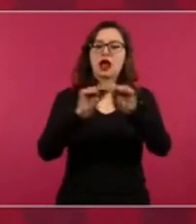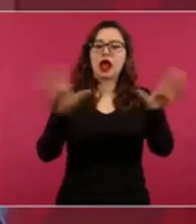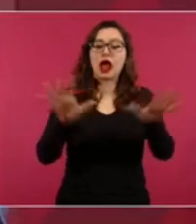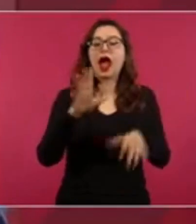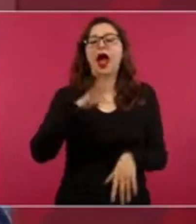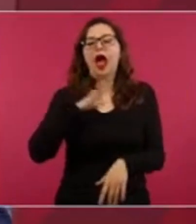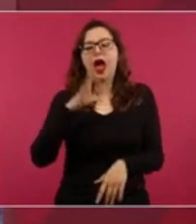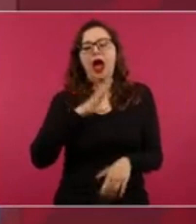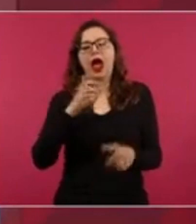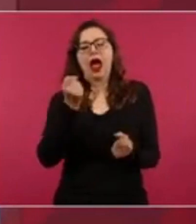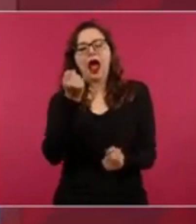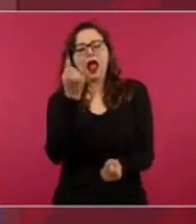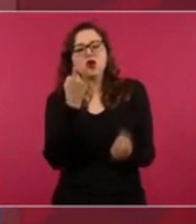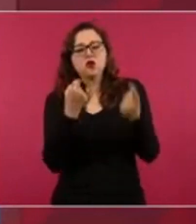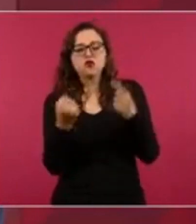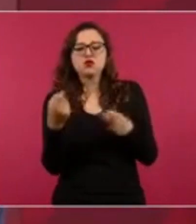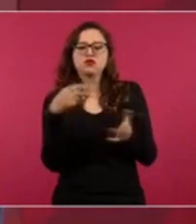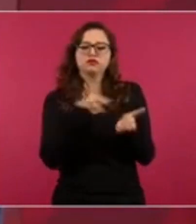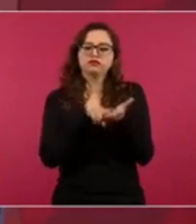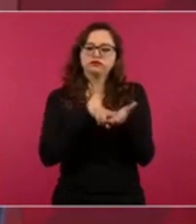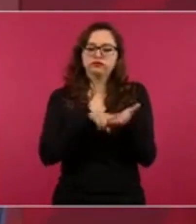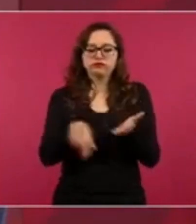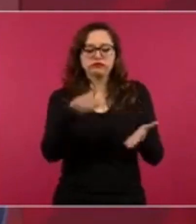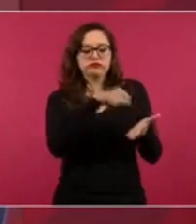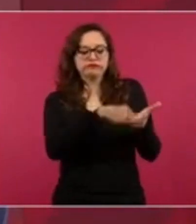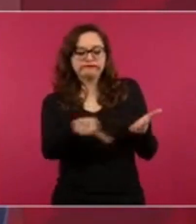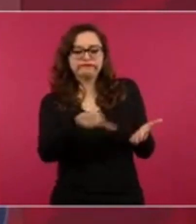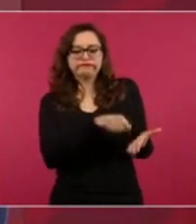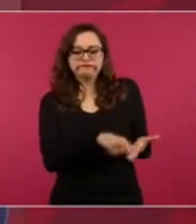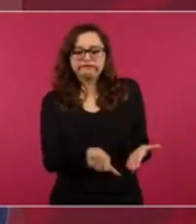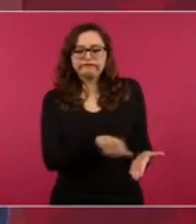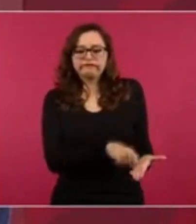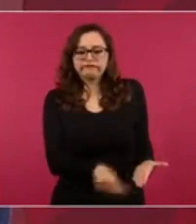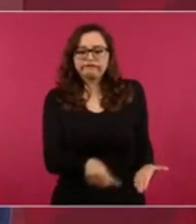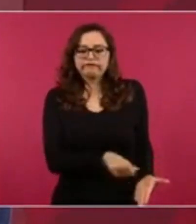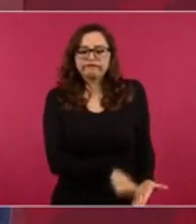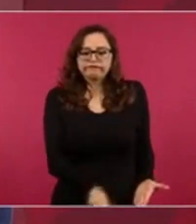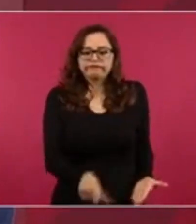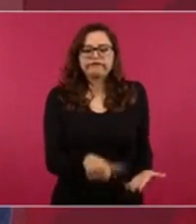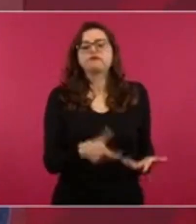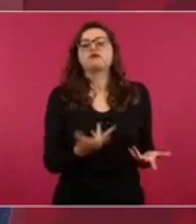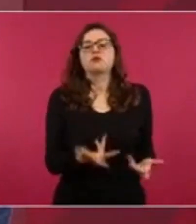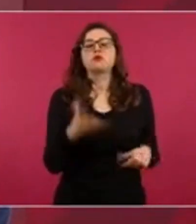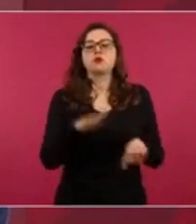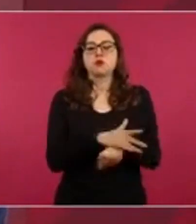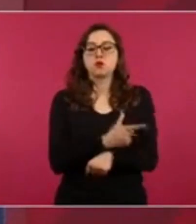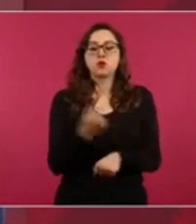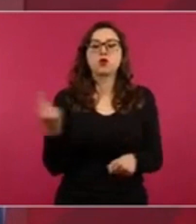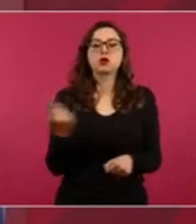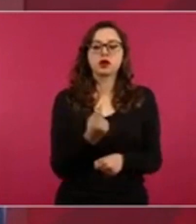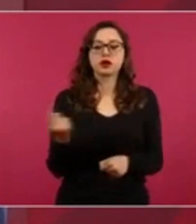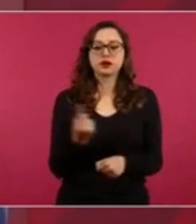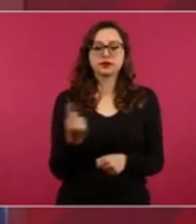y está atestado para evitar que lo usen